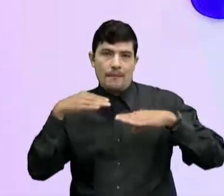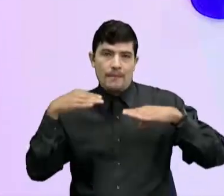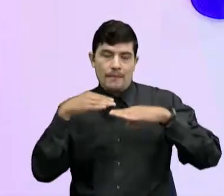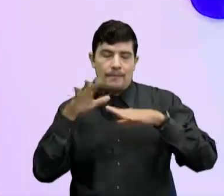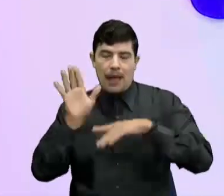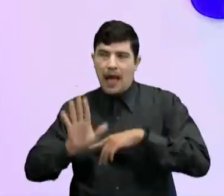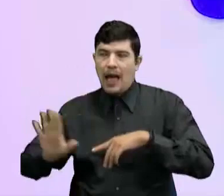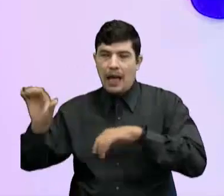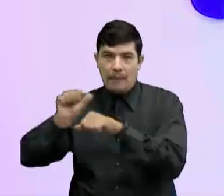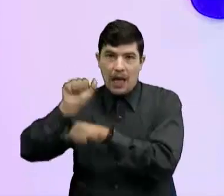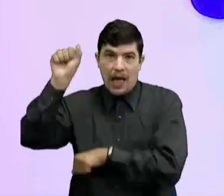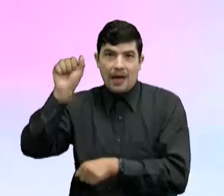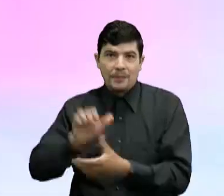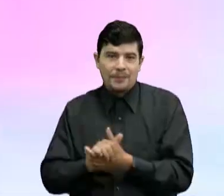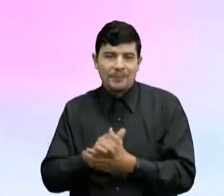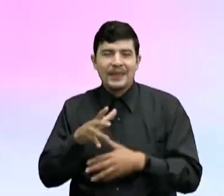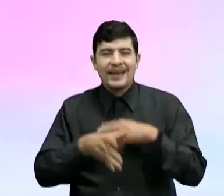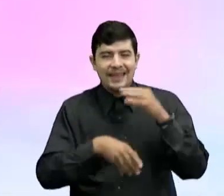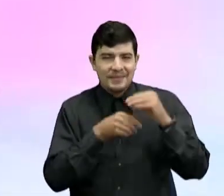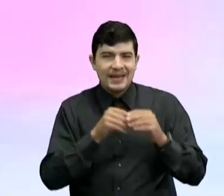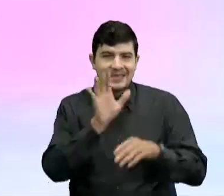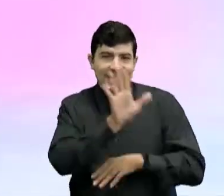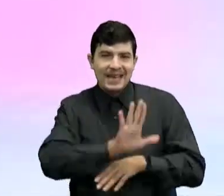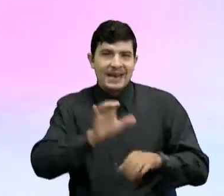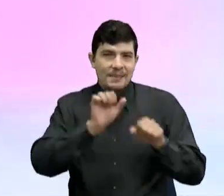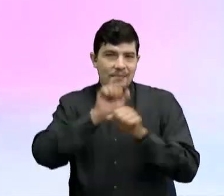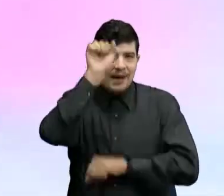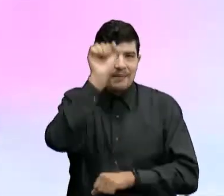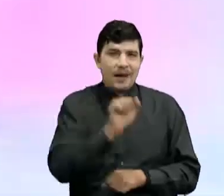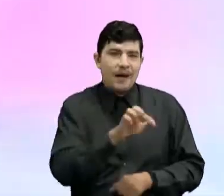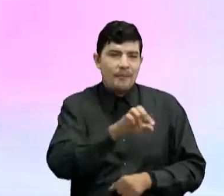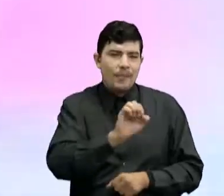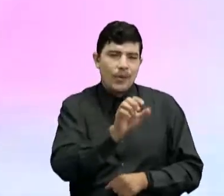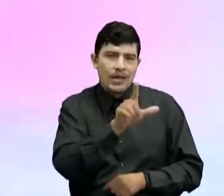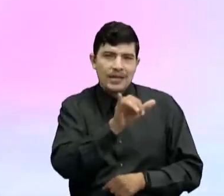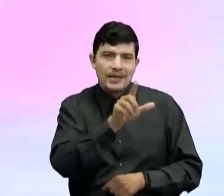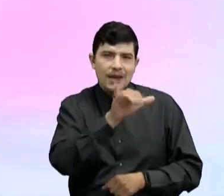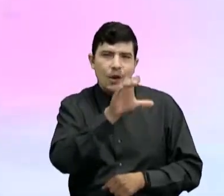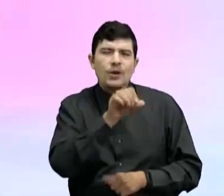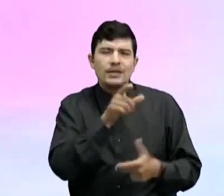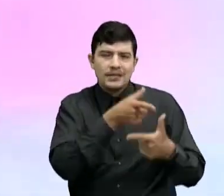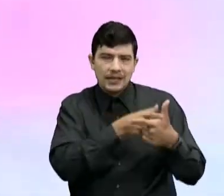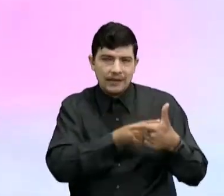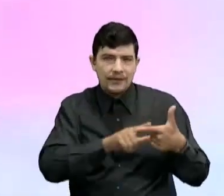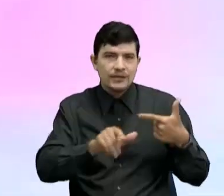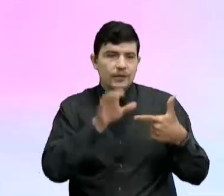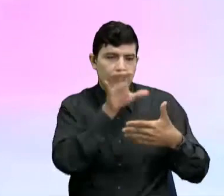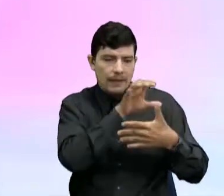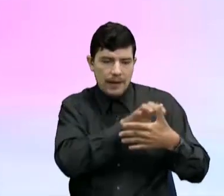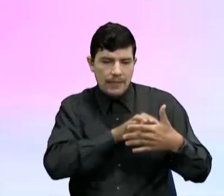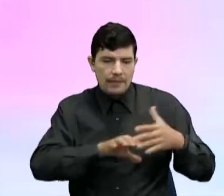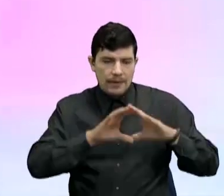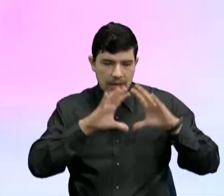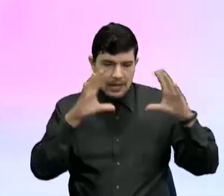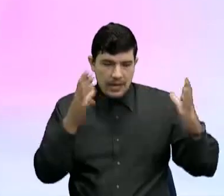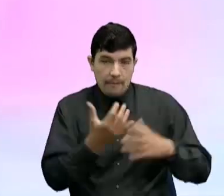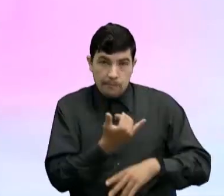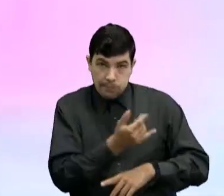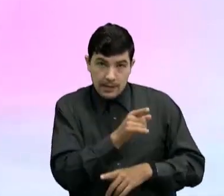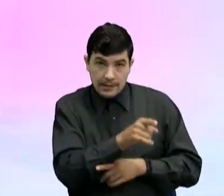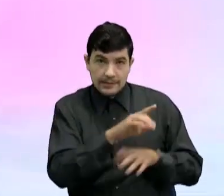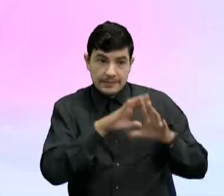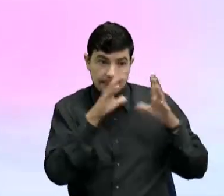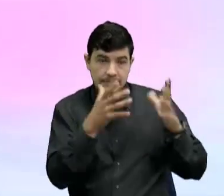Del mapa político Que representa a todos los países Por eso este globito terráqueo Que nosotros tenemos acá en el set de